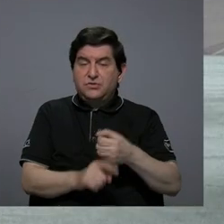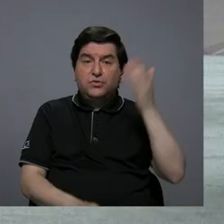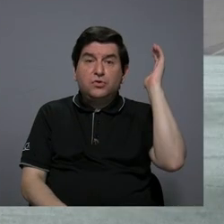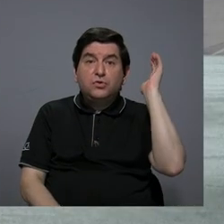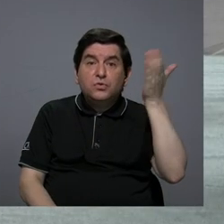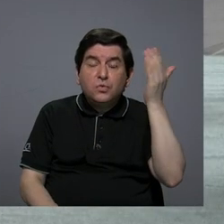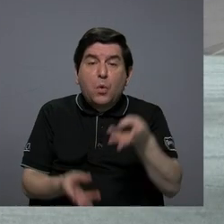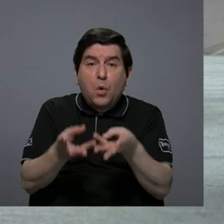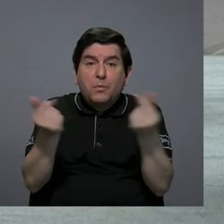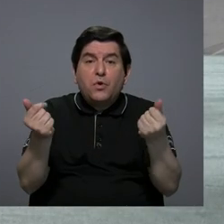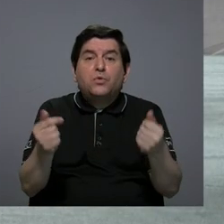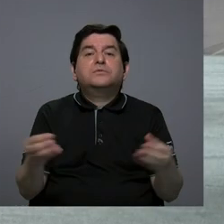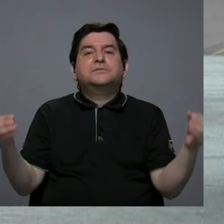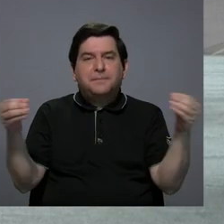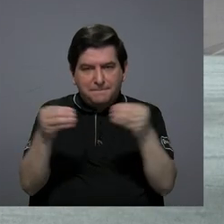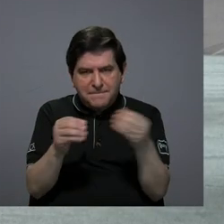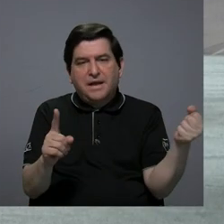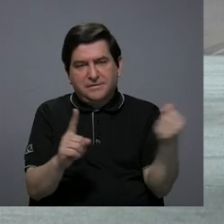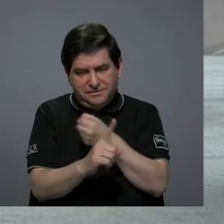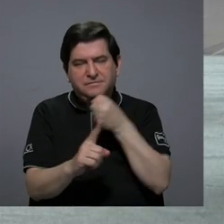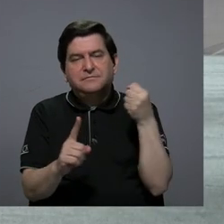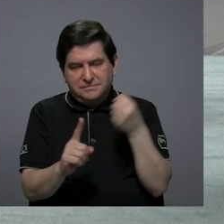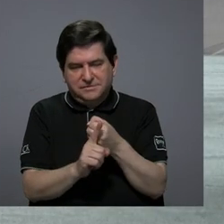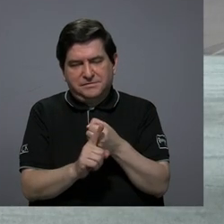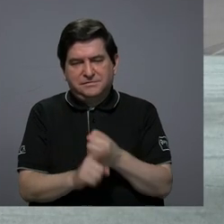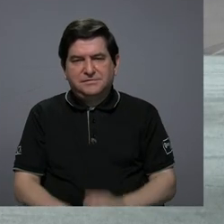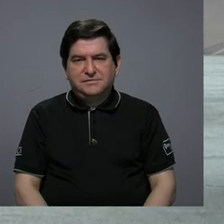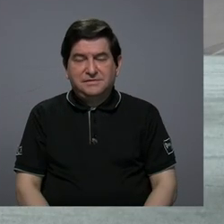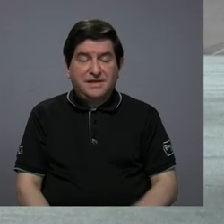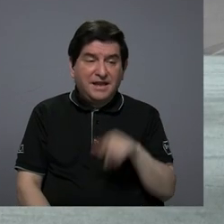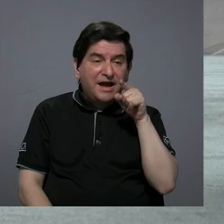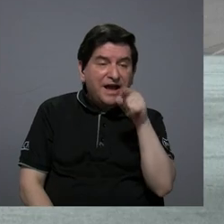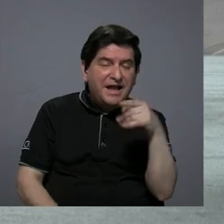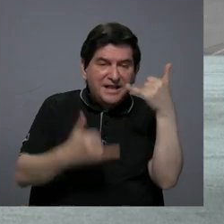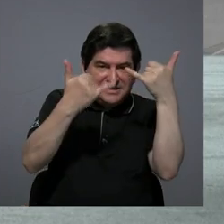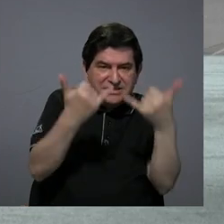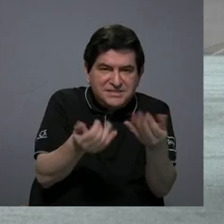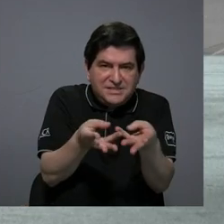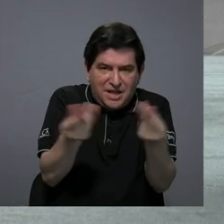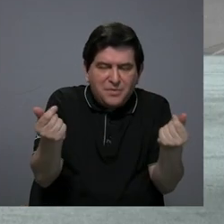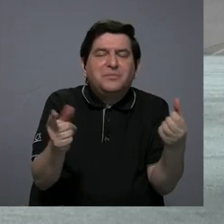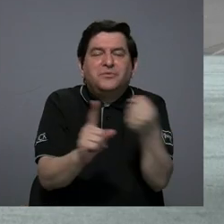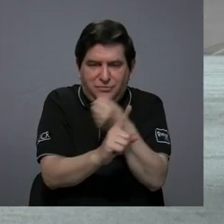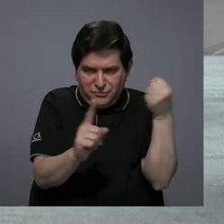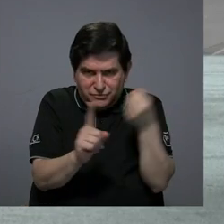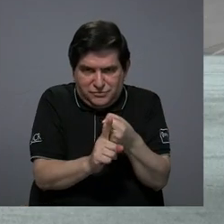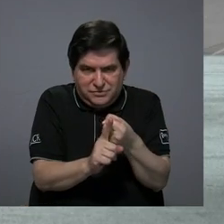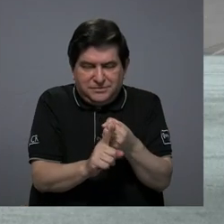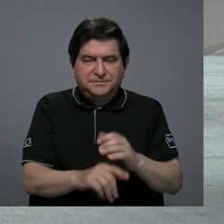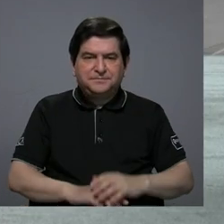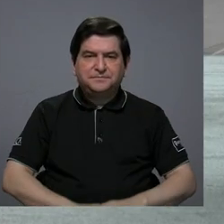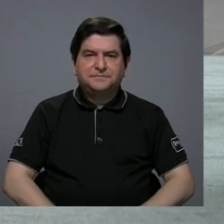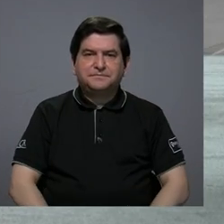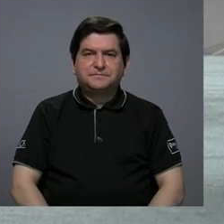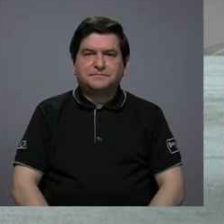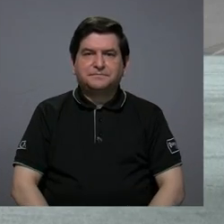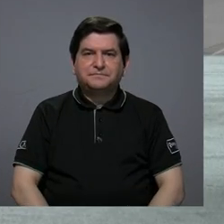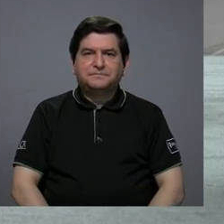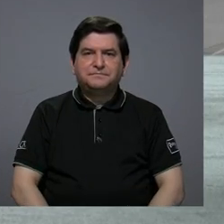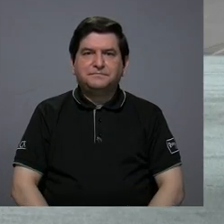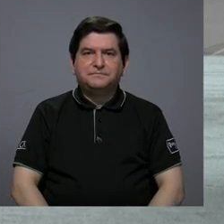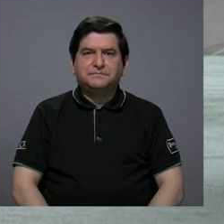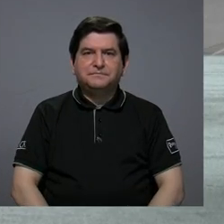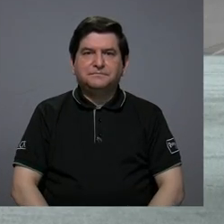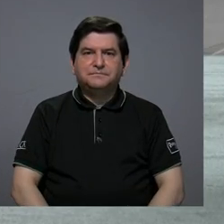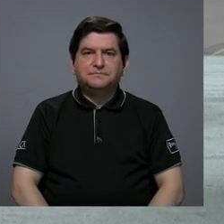discurso que produce violencia es un discurso que desde allí genera violencia entonces y ahí